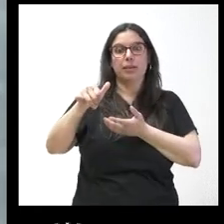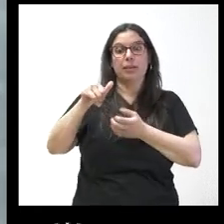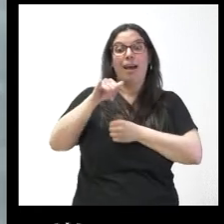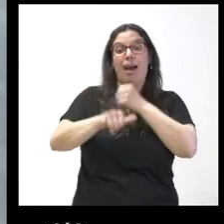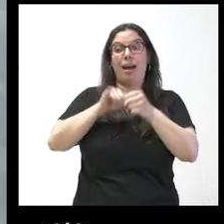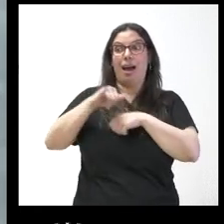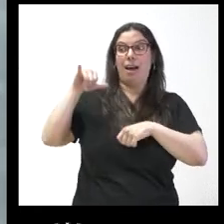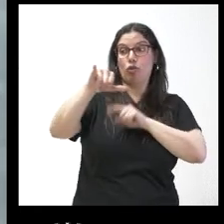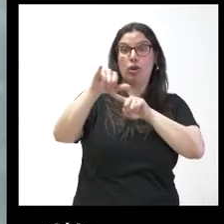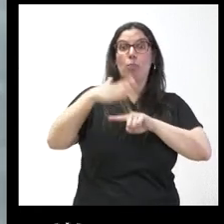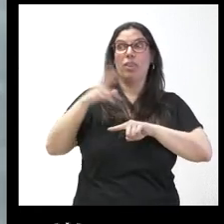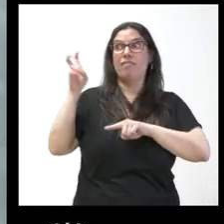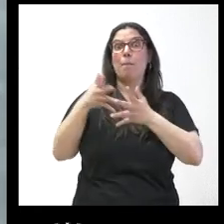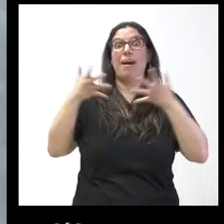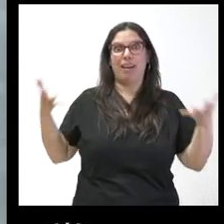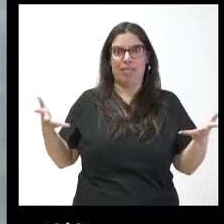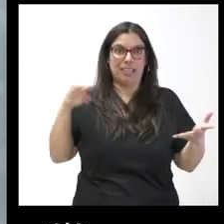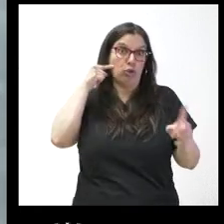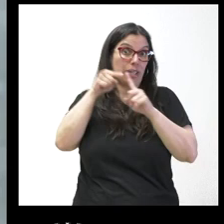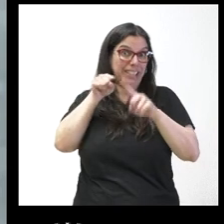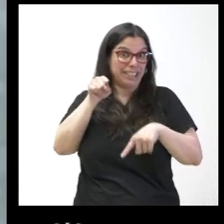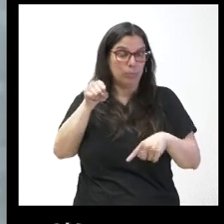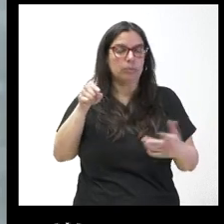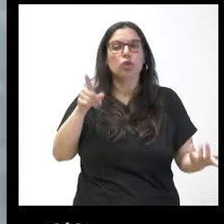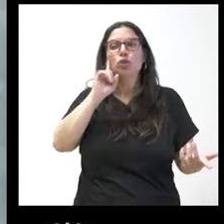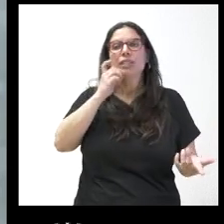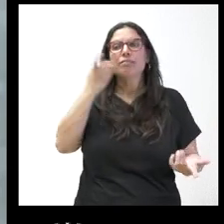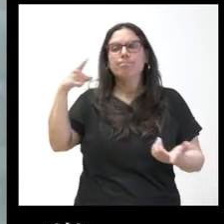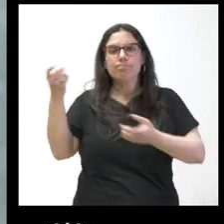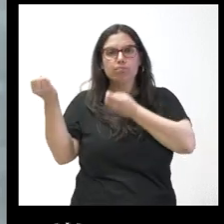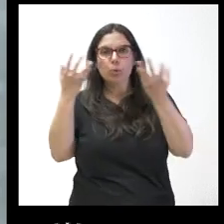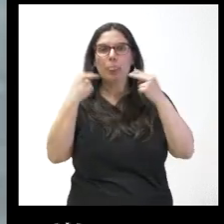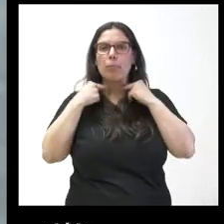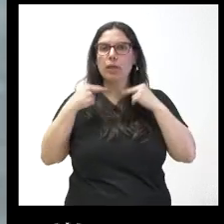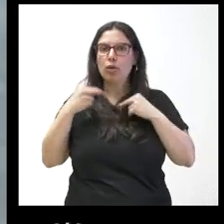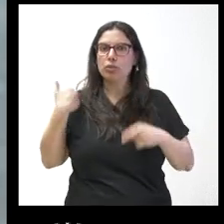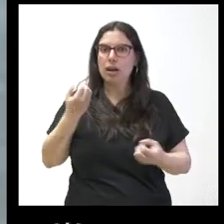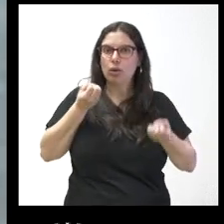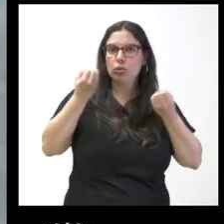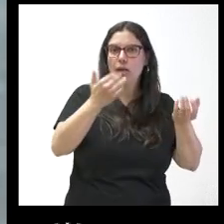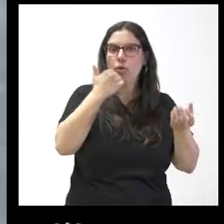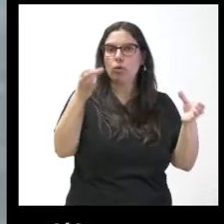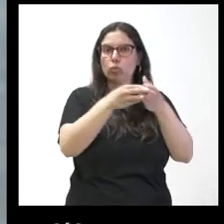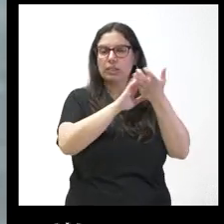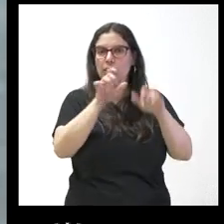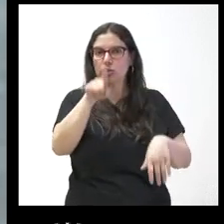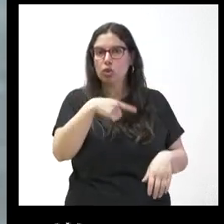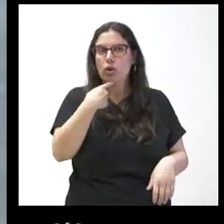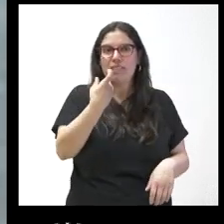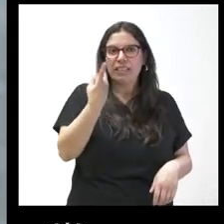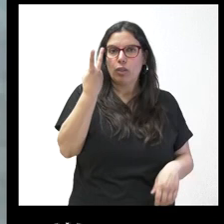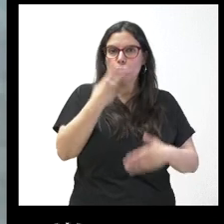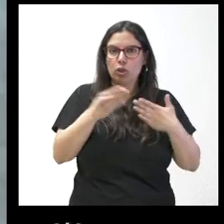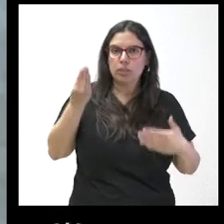pretendía desde un principio no sé si les han trasladado ya desde la diputación a la Junta esta necesidad si